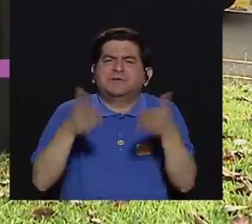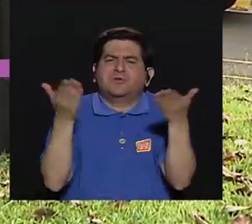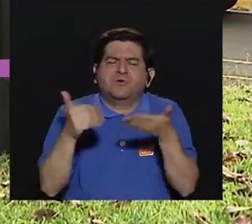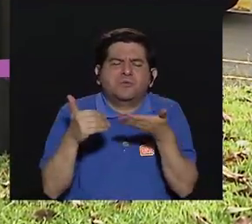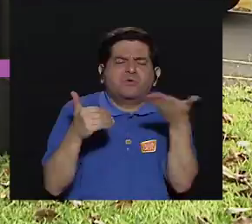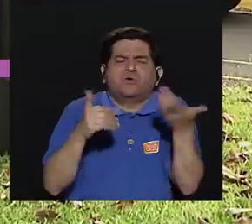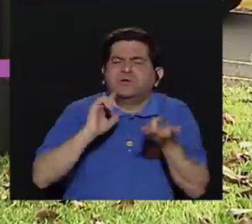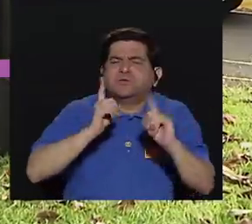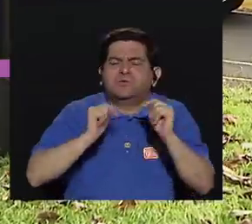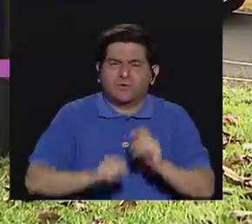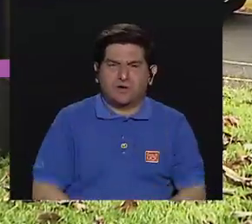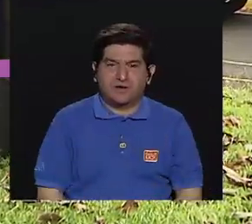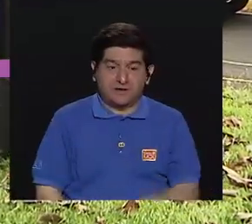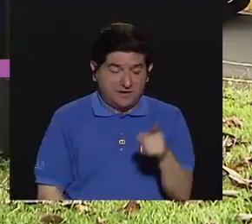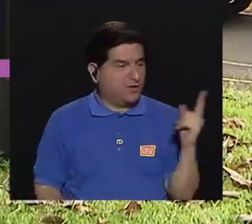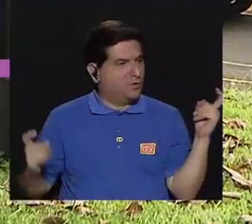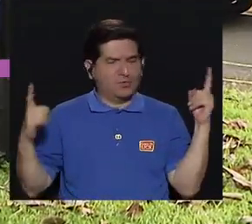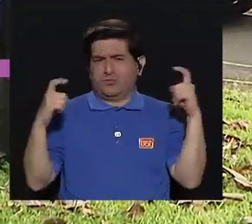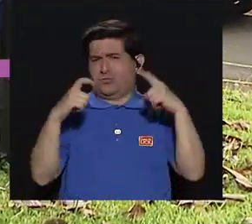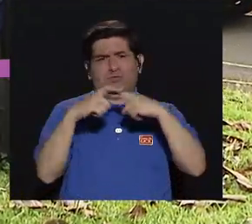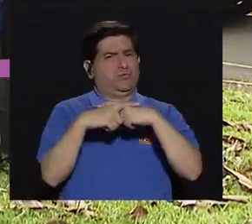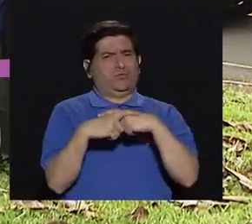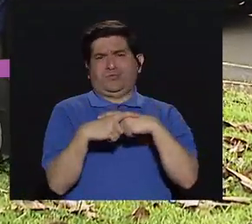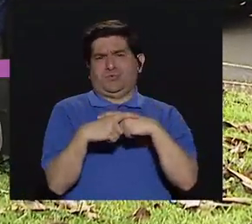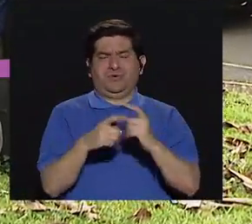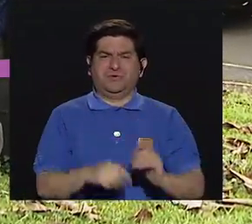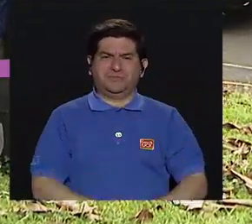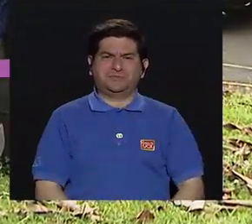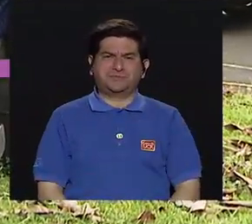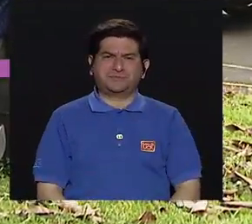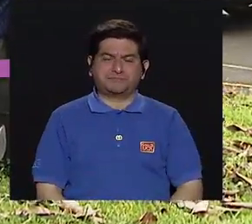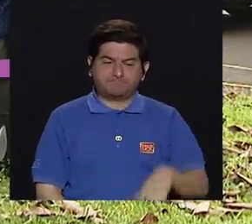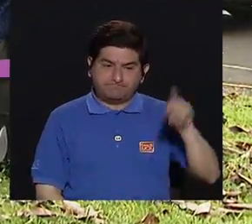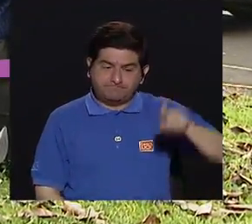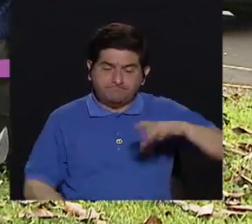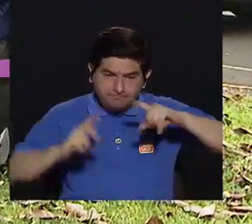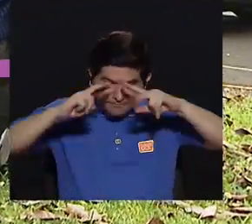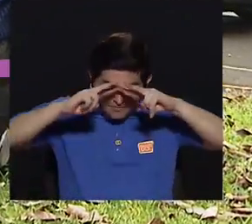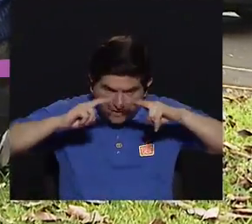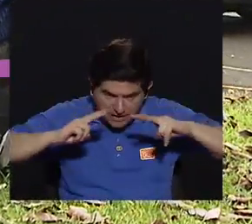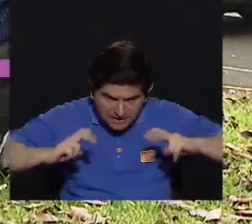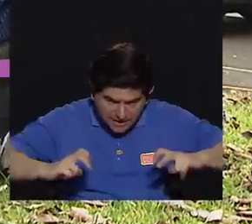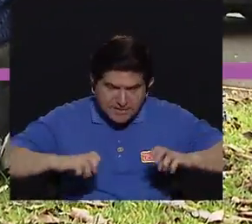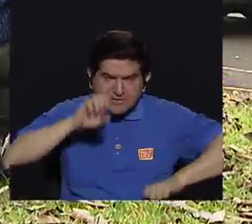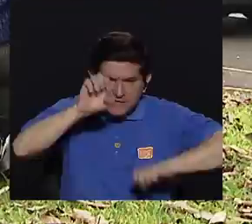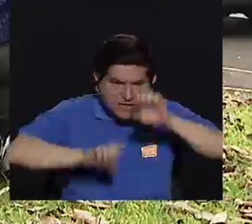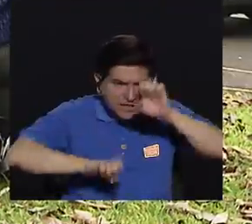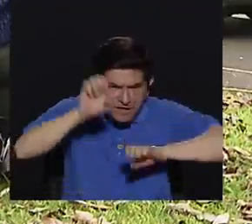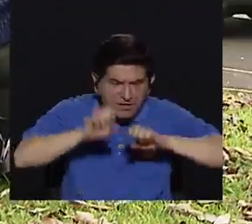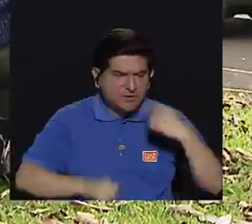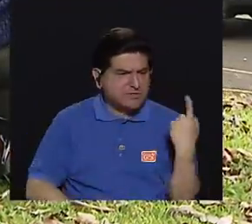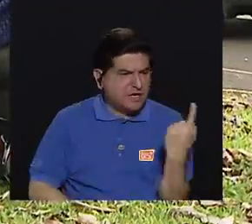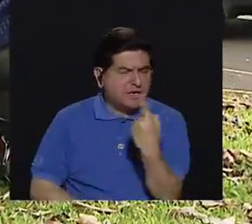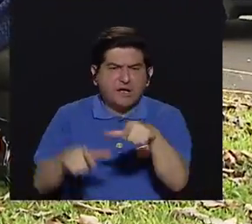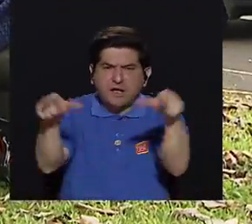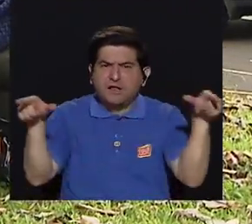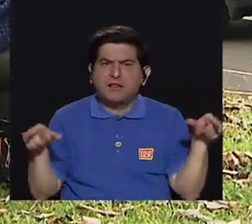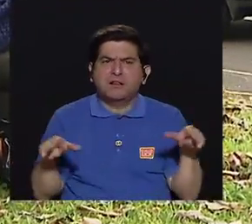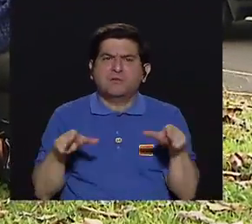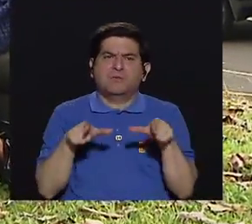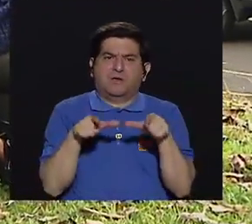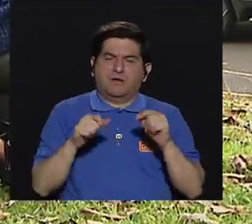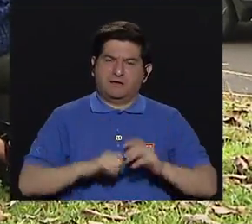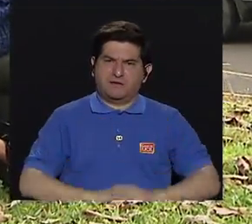Bueno, eso es muy complejo. Habría que analizar y evaluar cada espacio